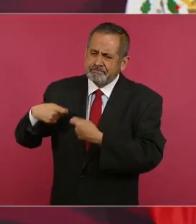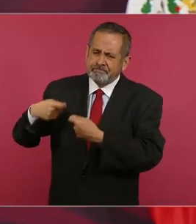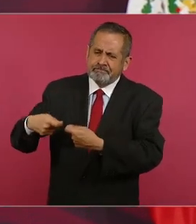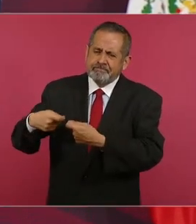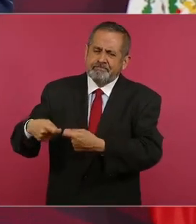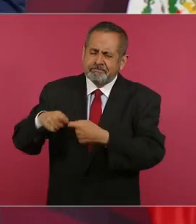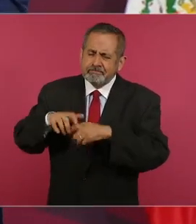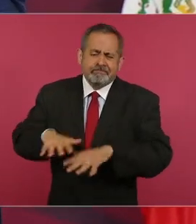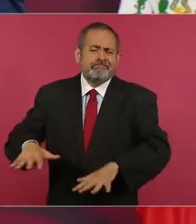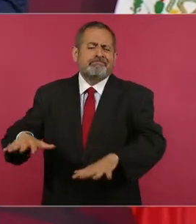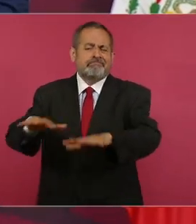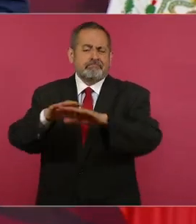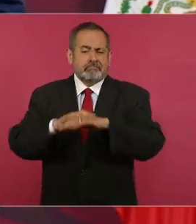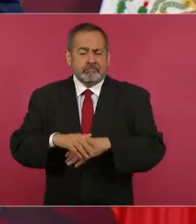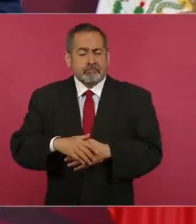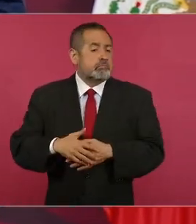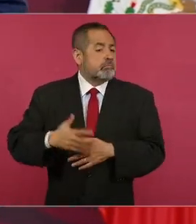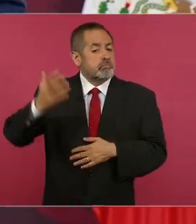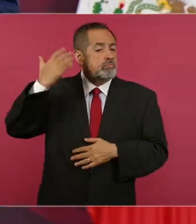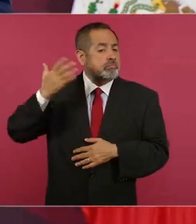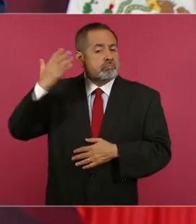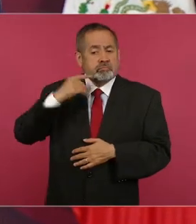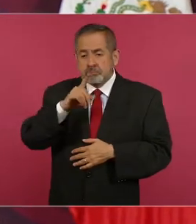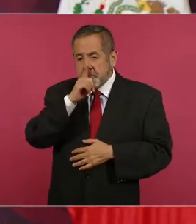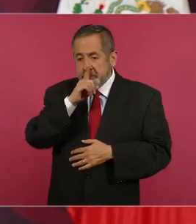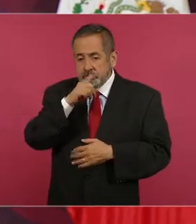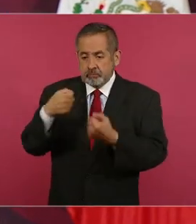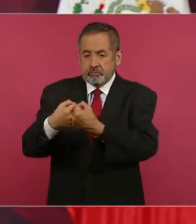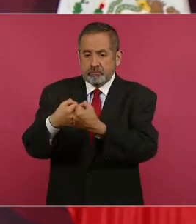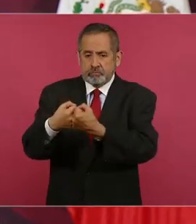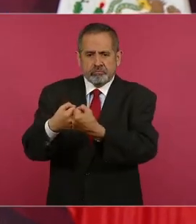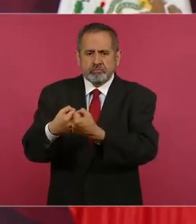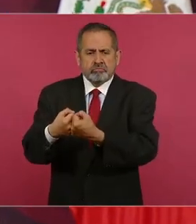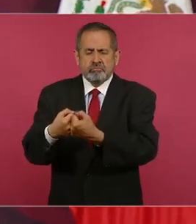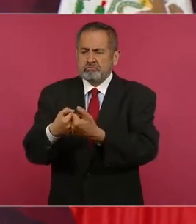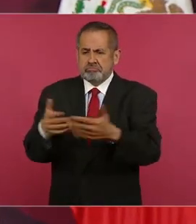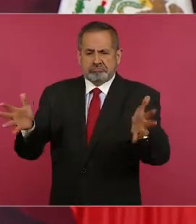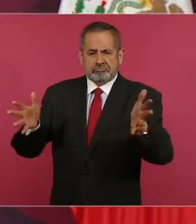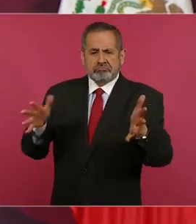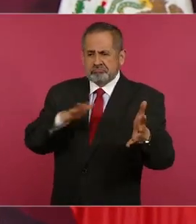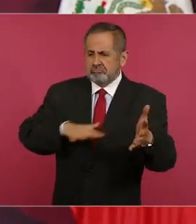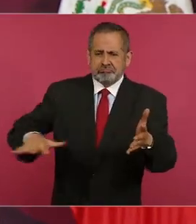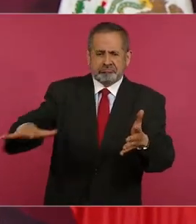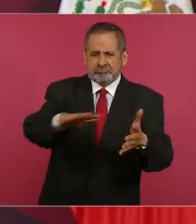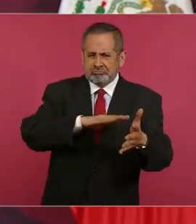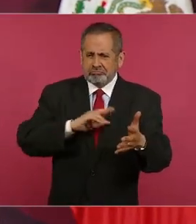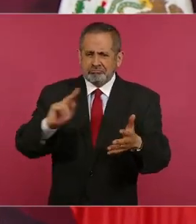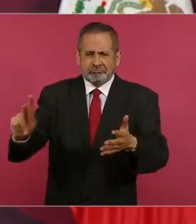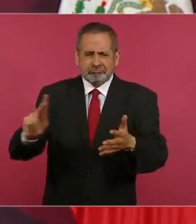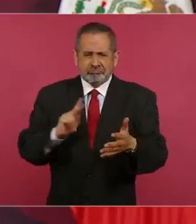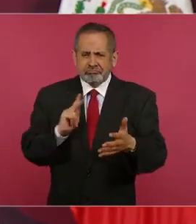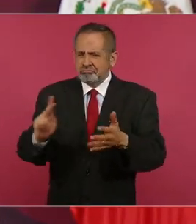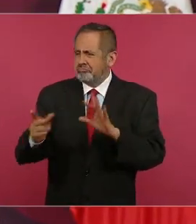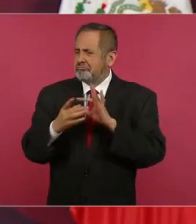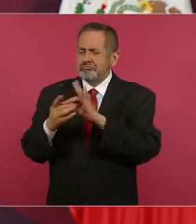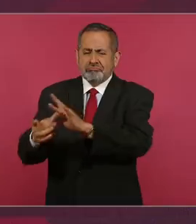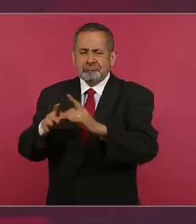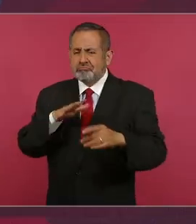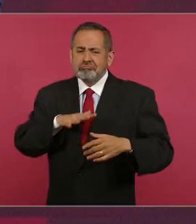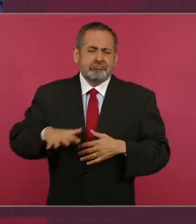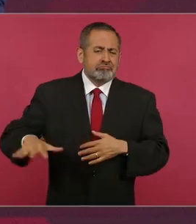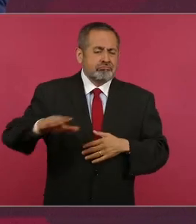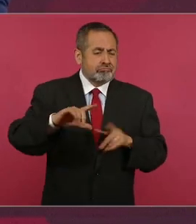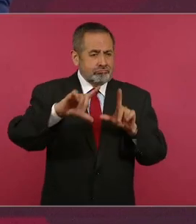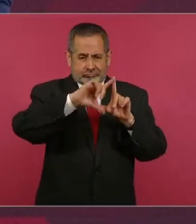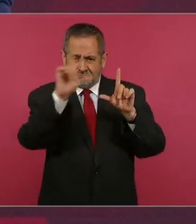Antes no habían las fronteras y todo el